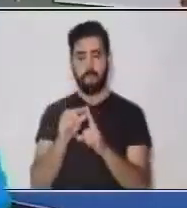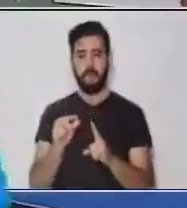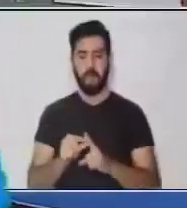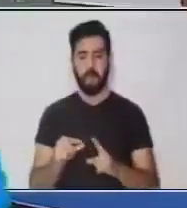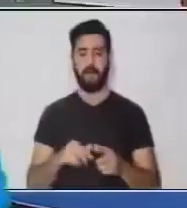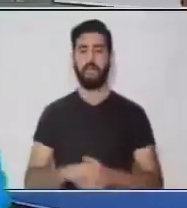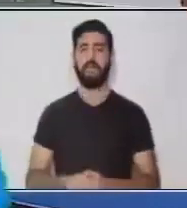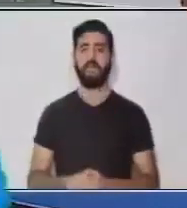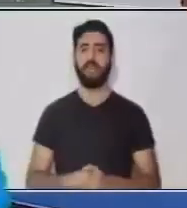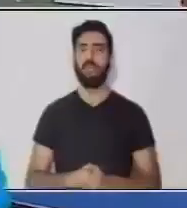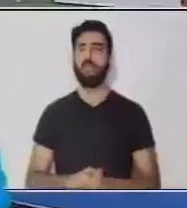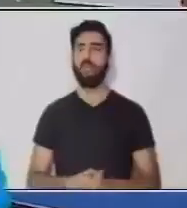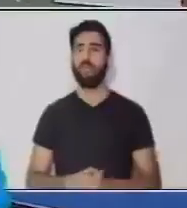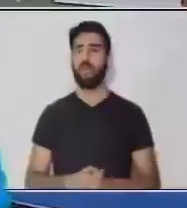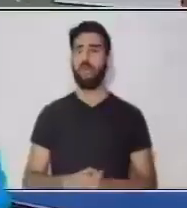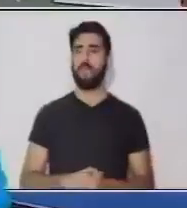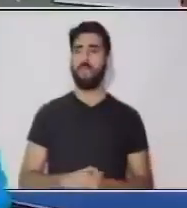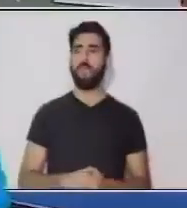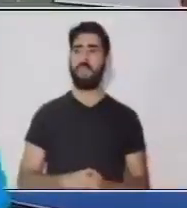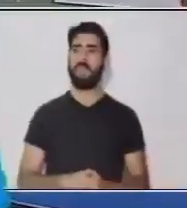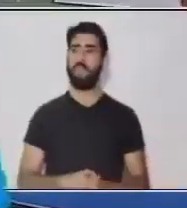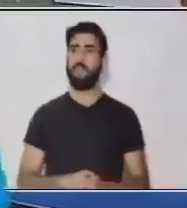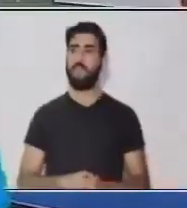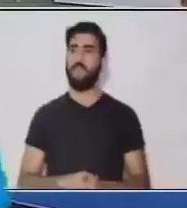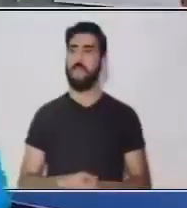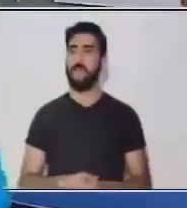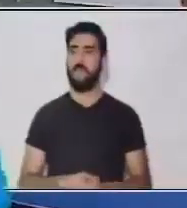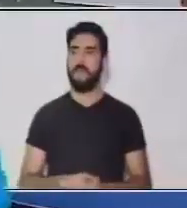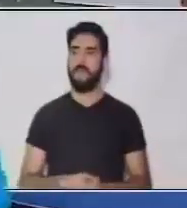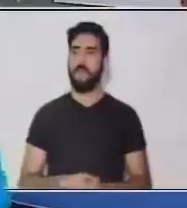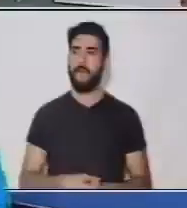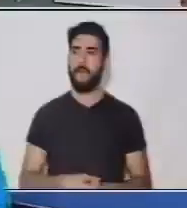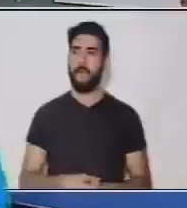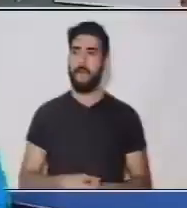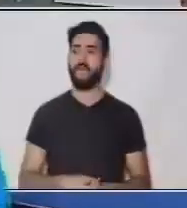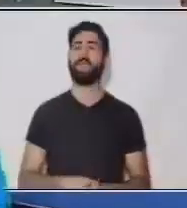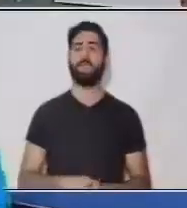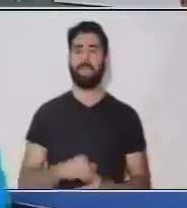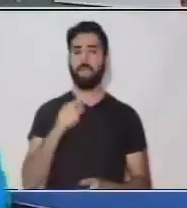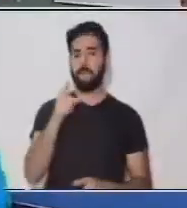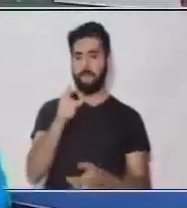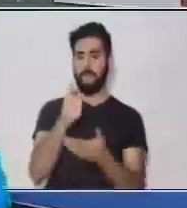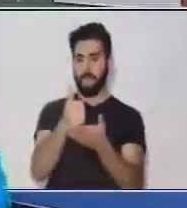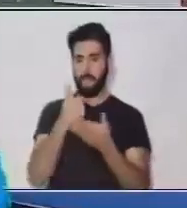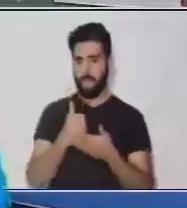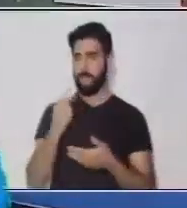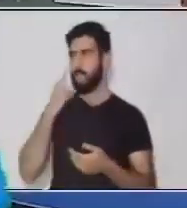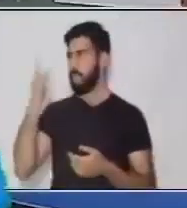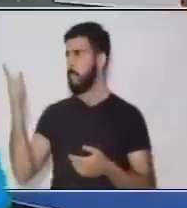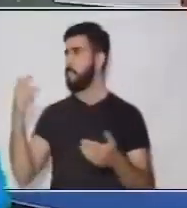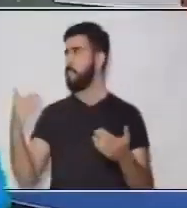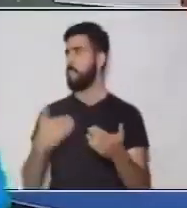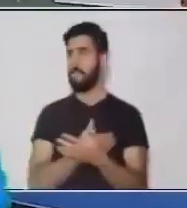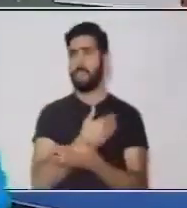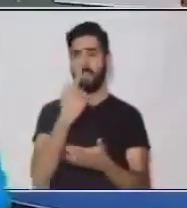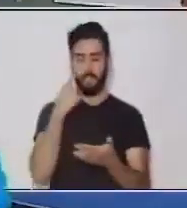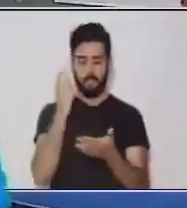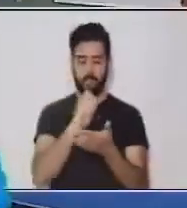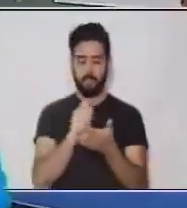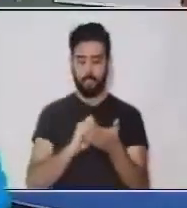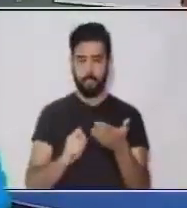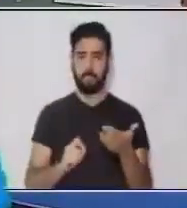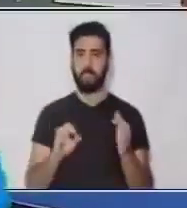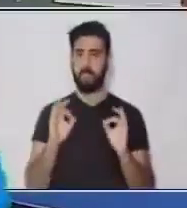Yo voy a agarrar mis marcadores y ustedes me van a ayudar a redactar este nuevo texto. Entonces, podríamos